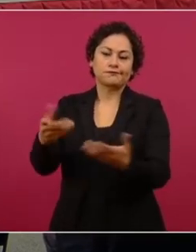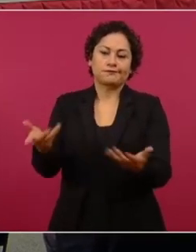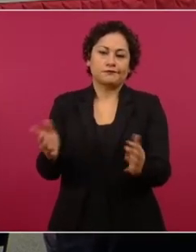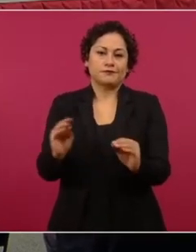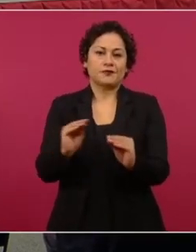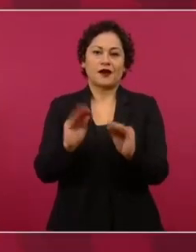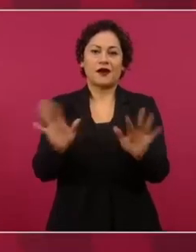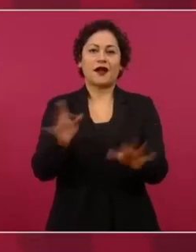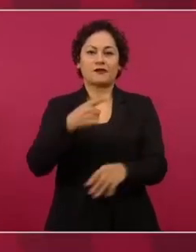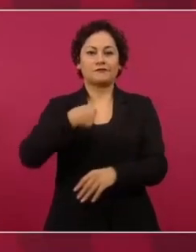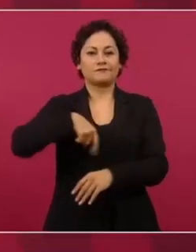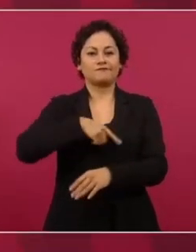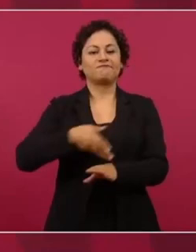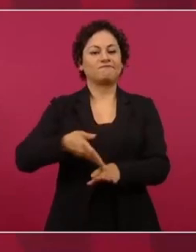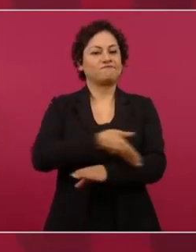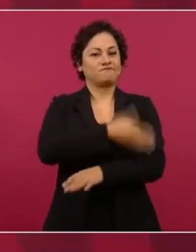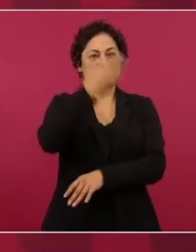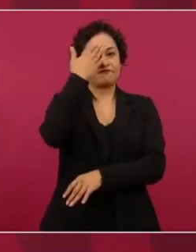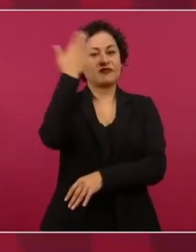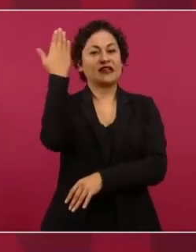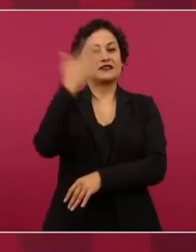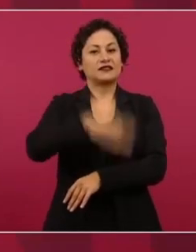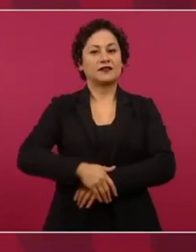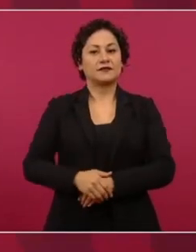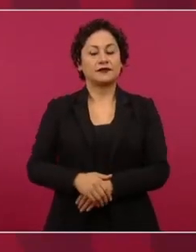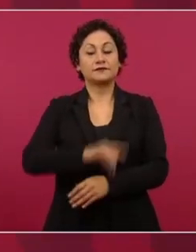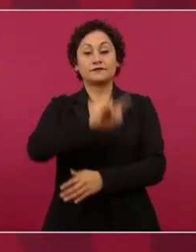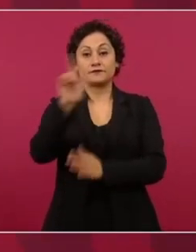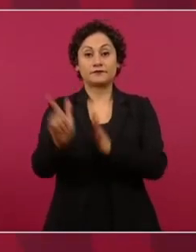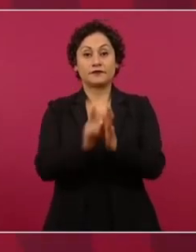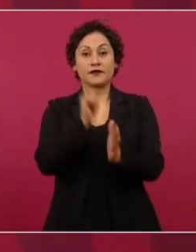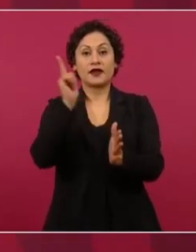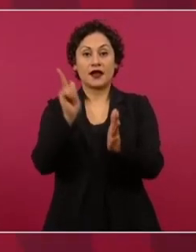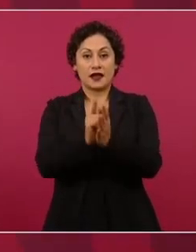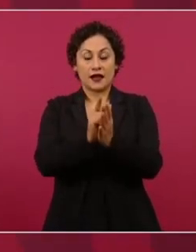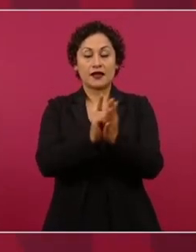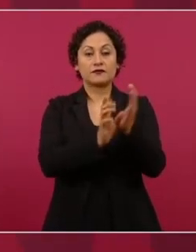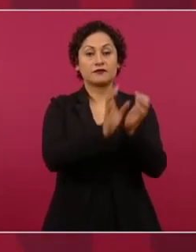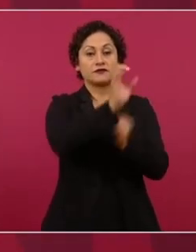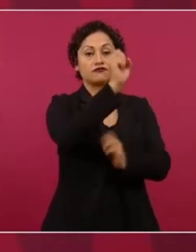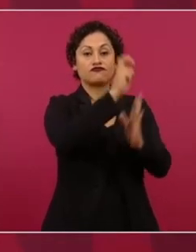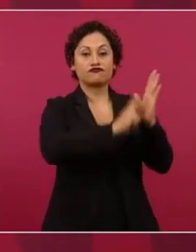se rechazó la reforma constitucional